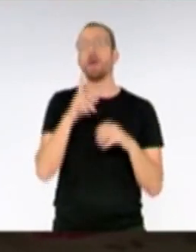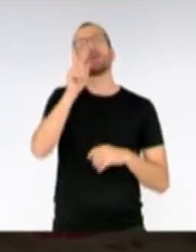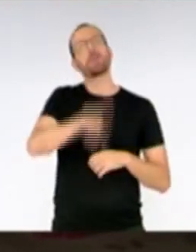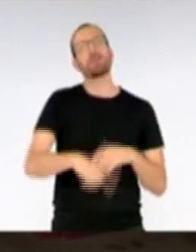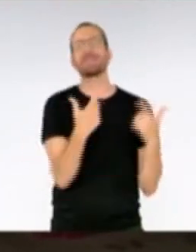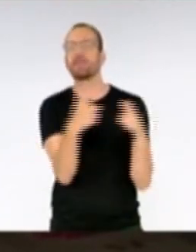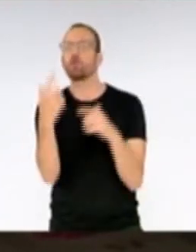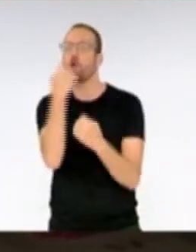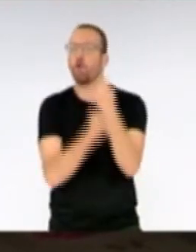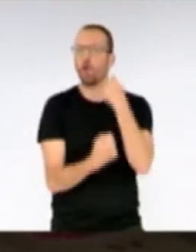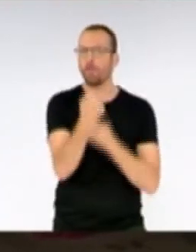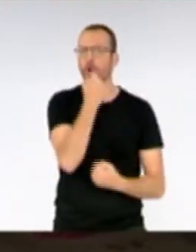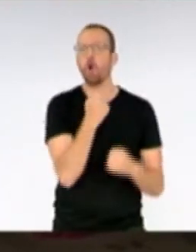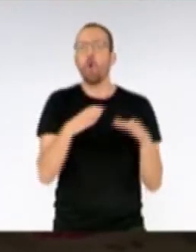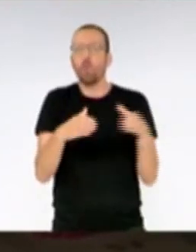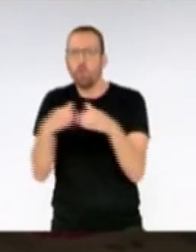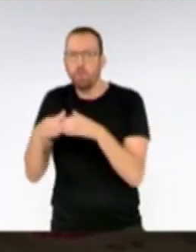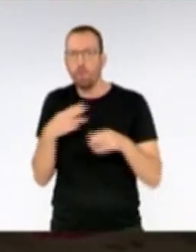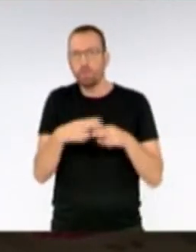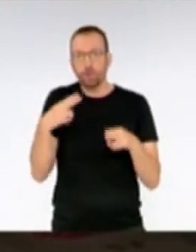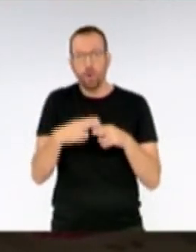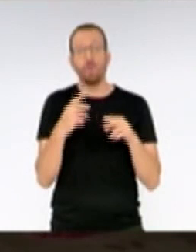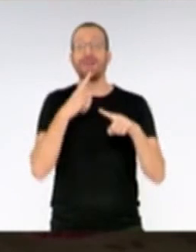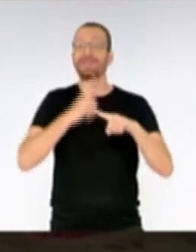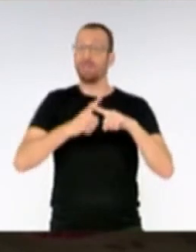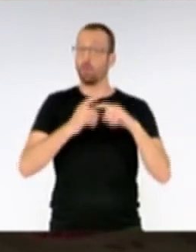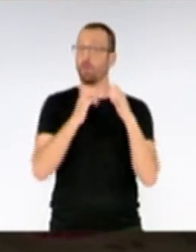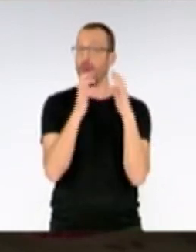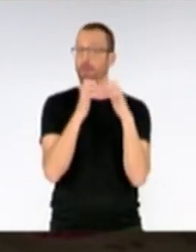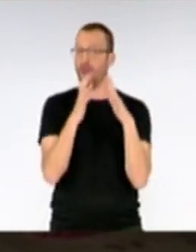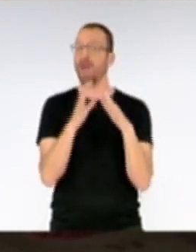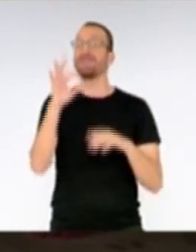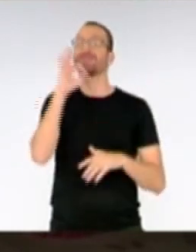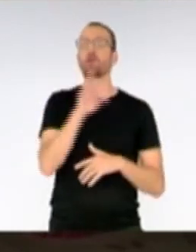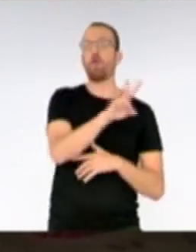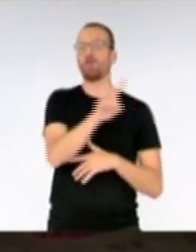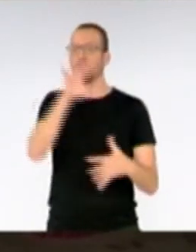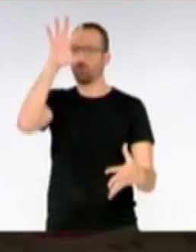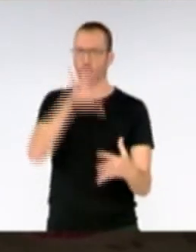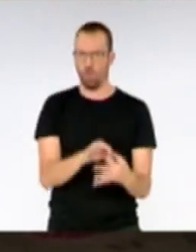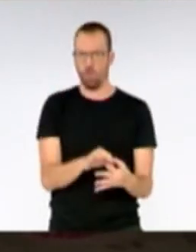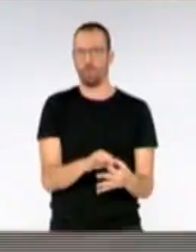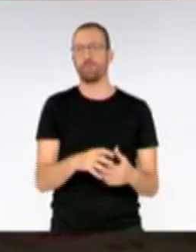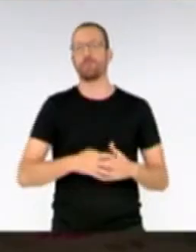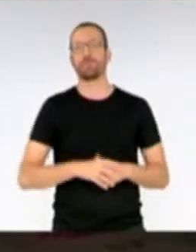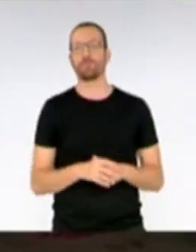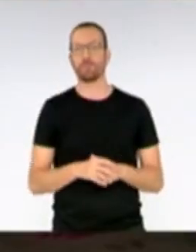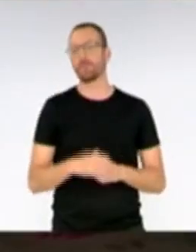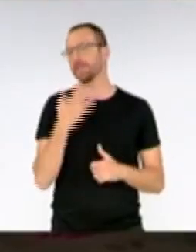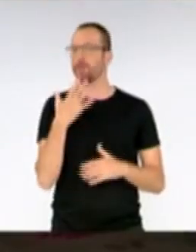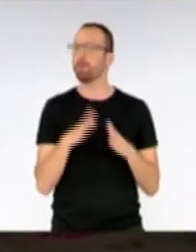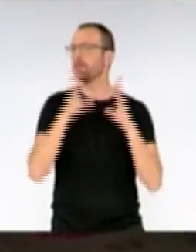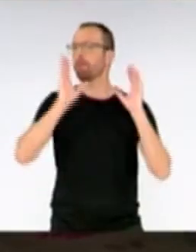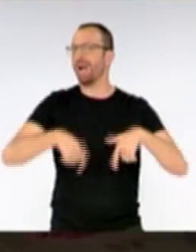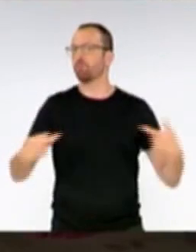económicos y también con todos los partidos políticos para que Santa Cruz de la Palma pueda estar en el siglo XXI y en el lugar que le corresponde. ¿Ante posibles